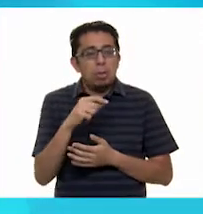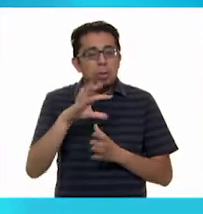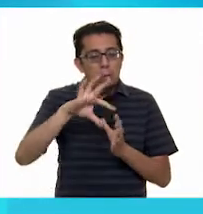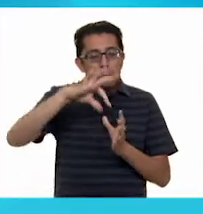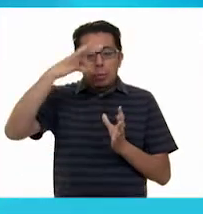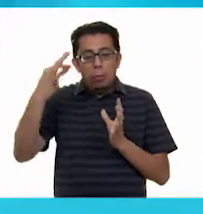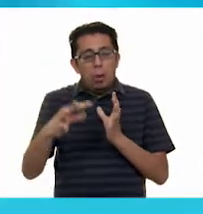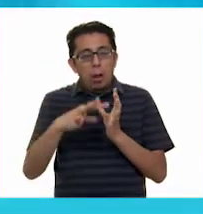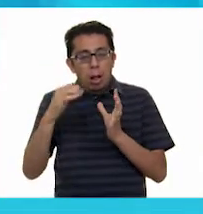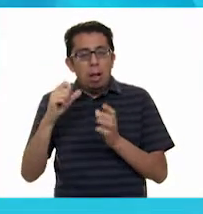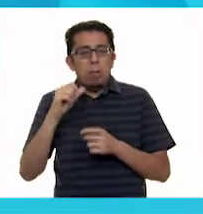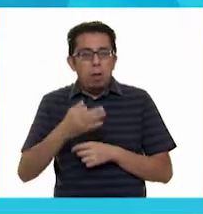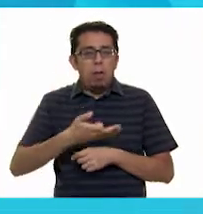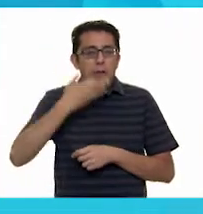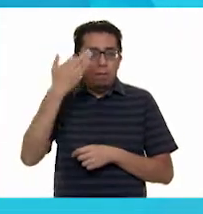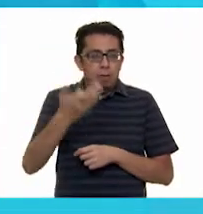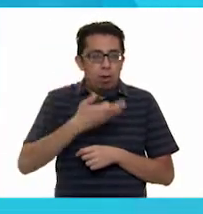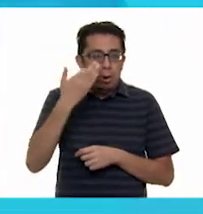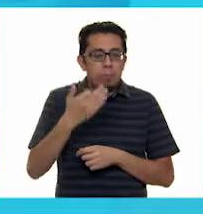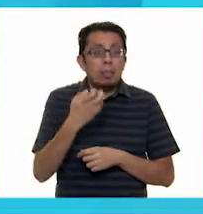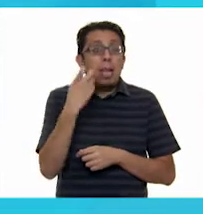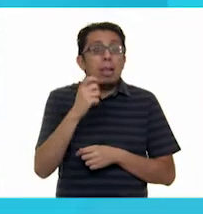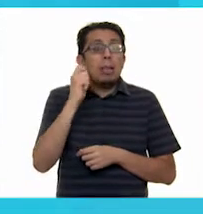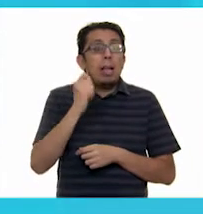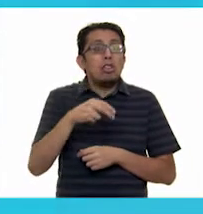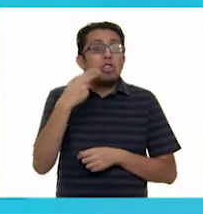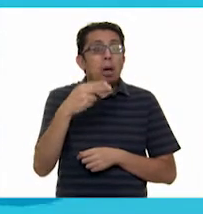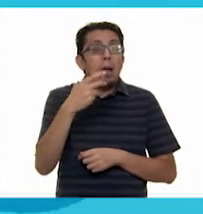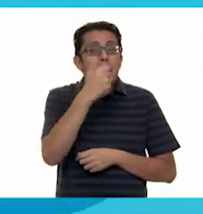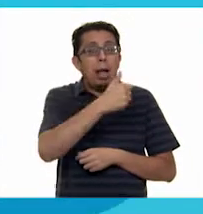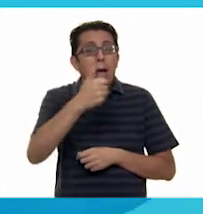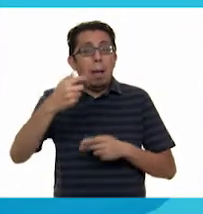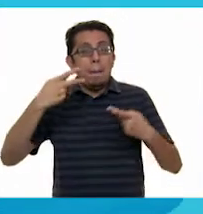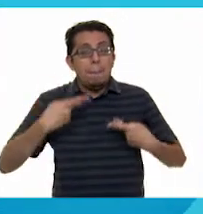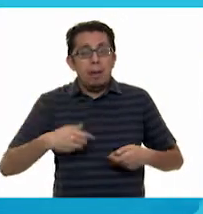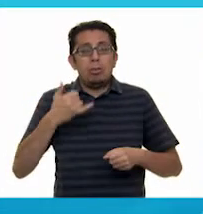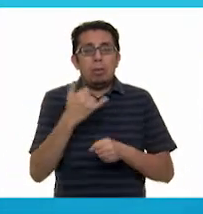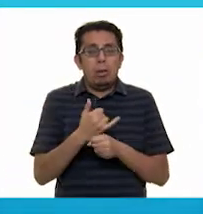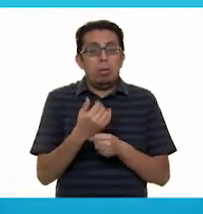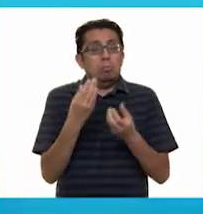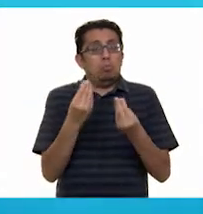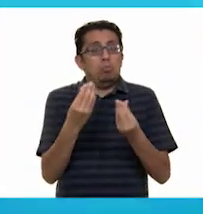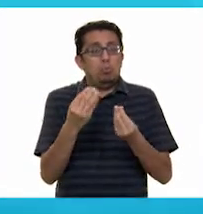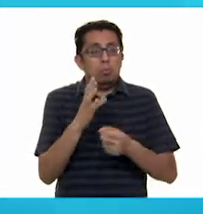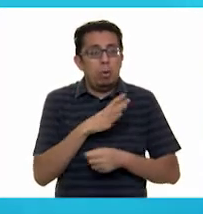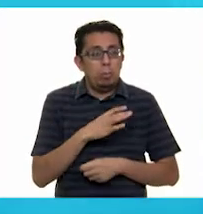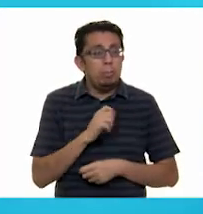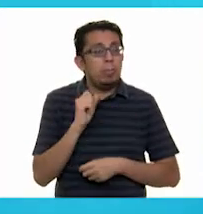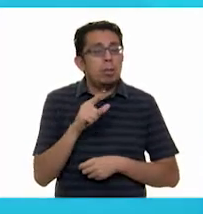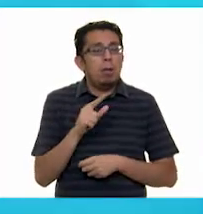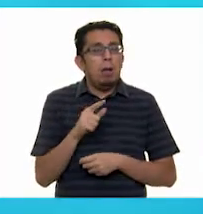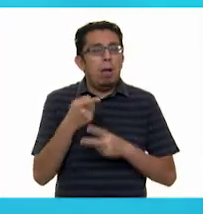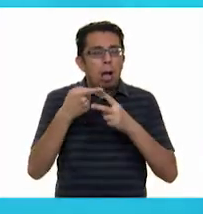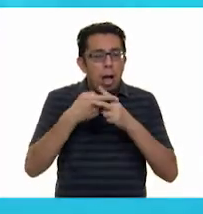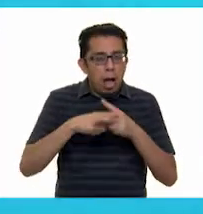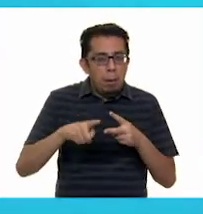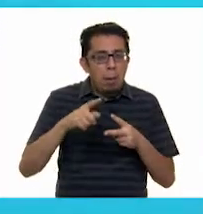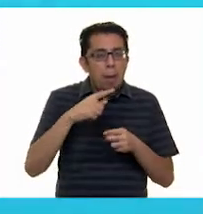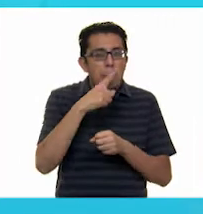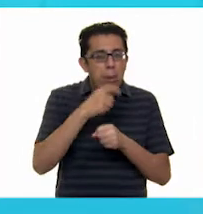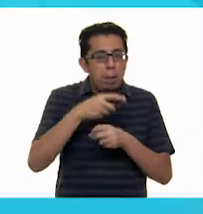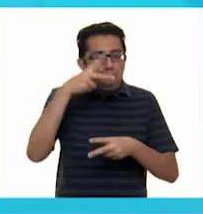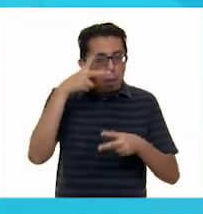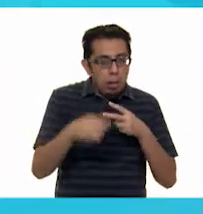y flores. Esta otra parte son los nombres de los personajes. Y son muchos, Alexia. Son bastantes. Escena 1. Árboles,